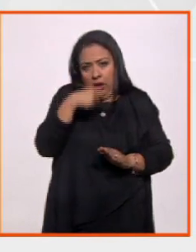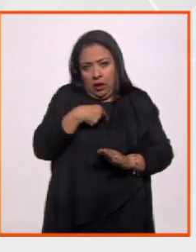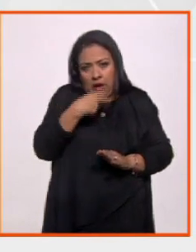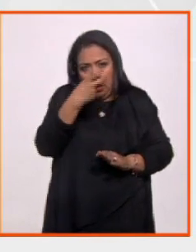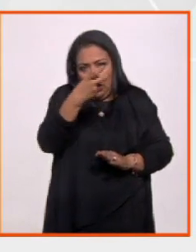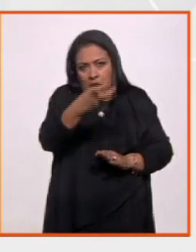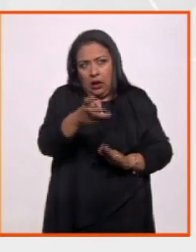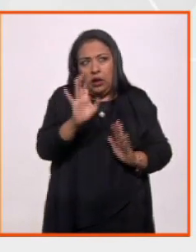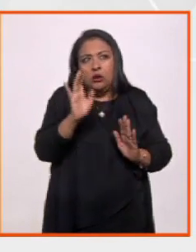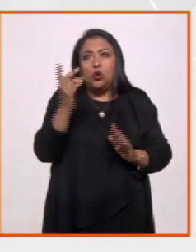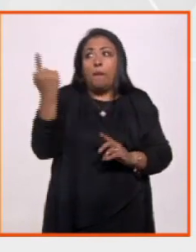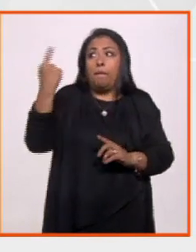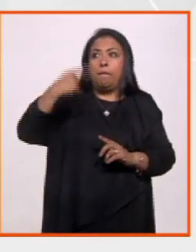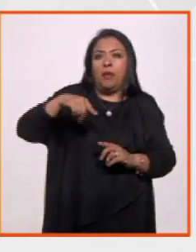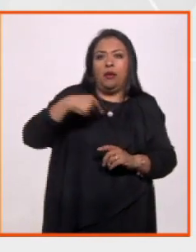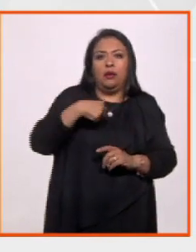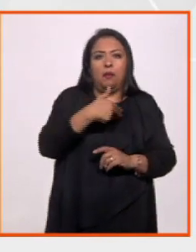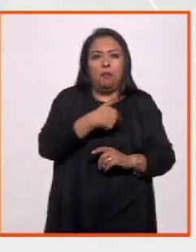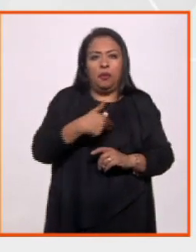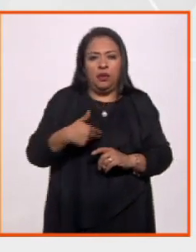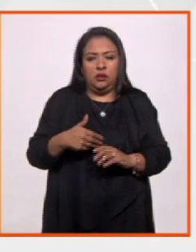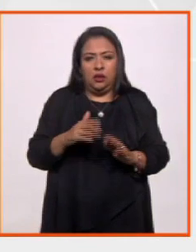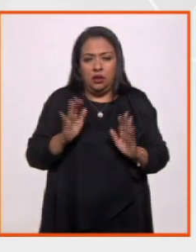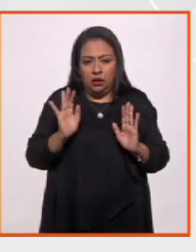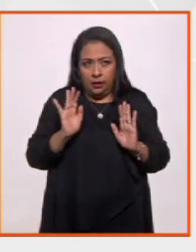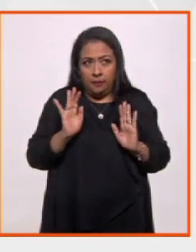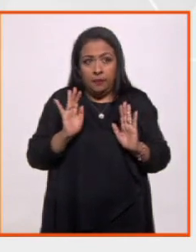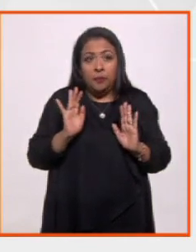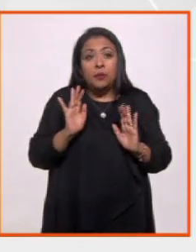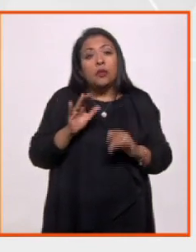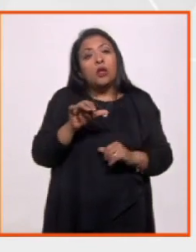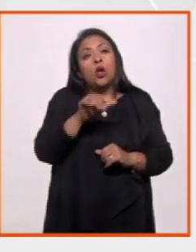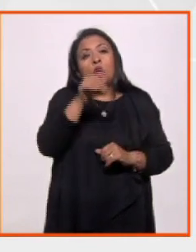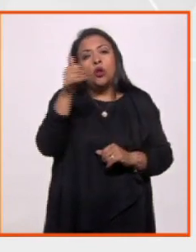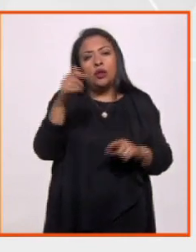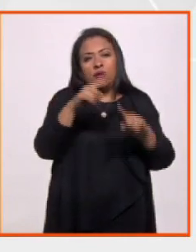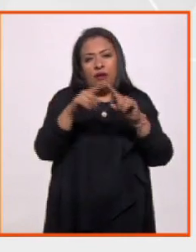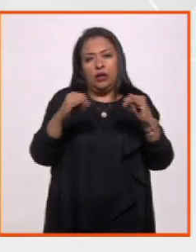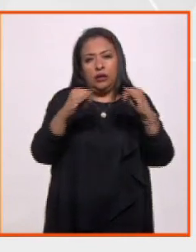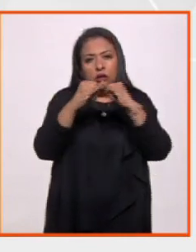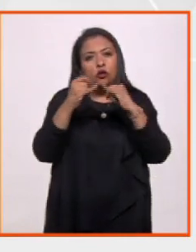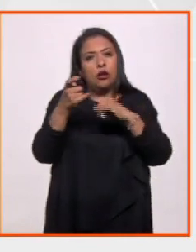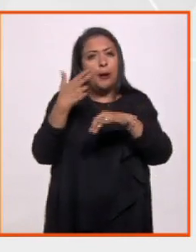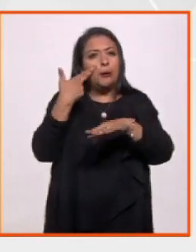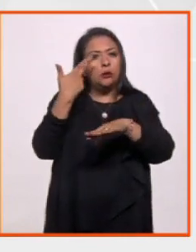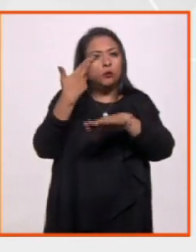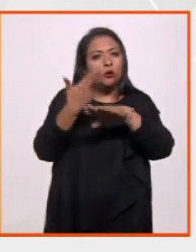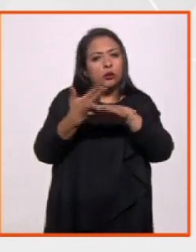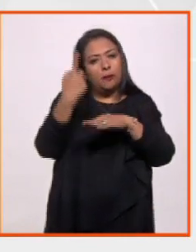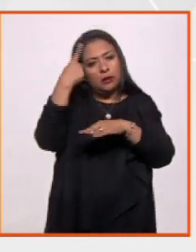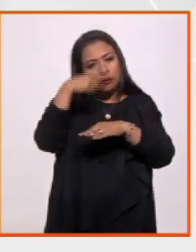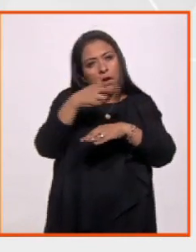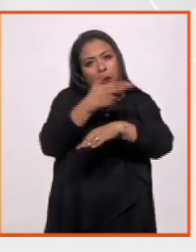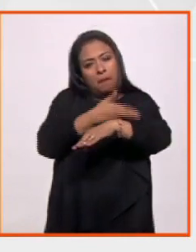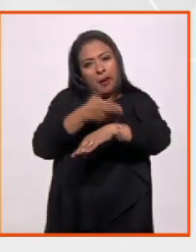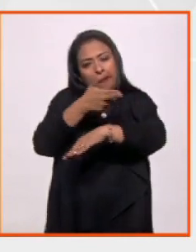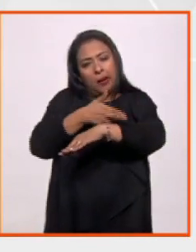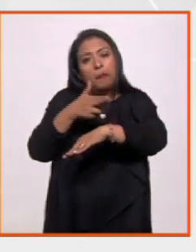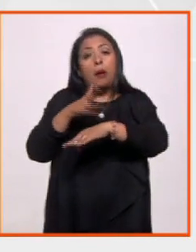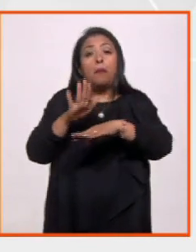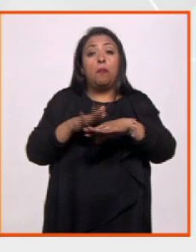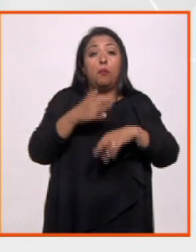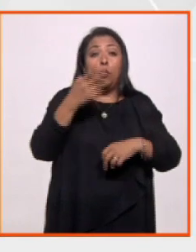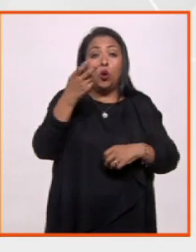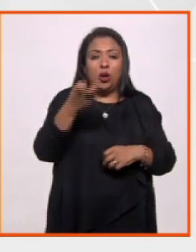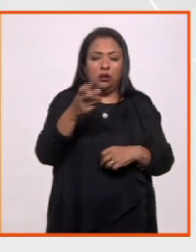cabo el mandato presidencial, son otras instancias las que también tienen injerencia en ello, por